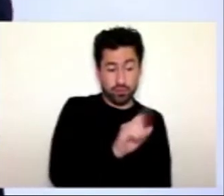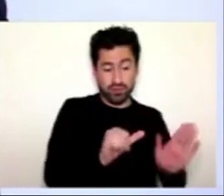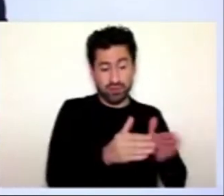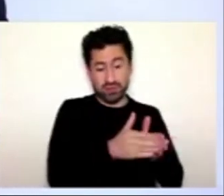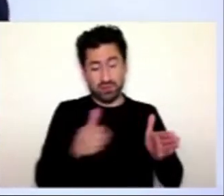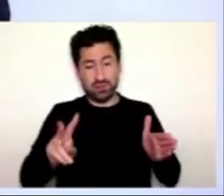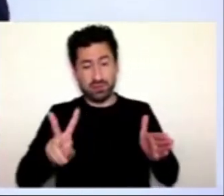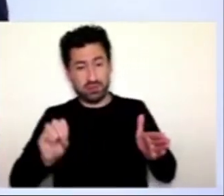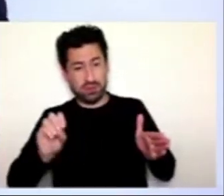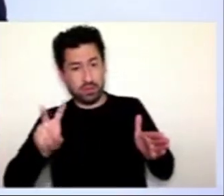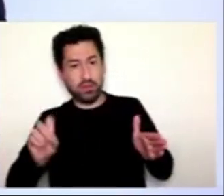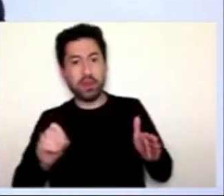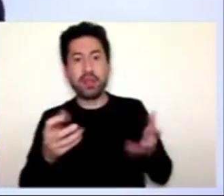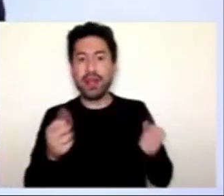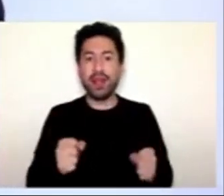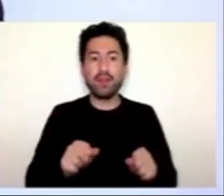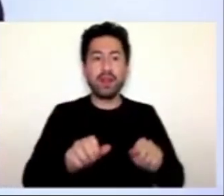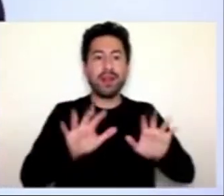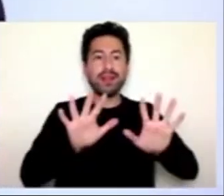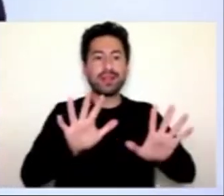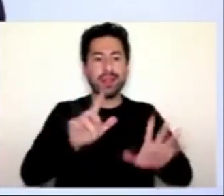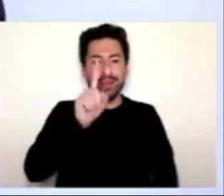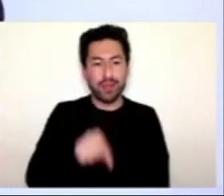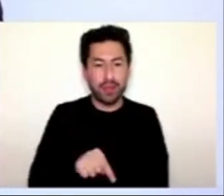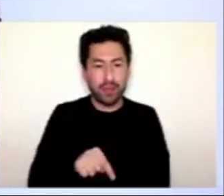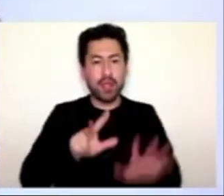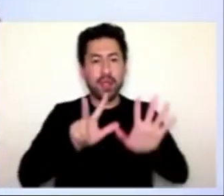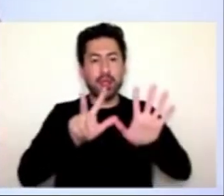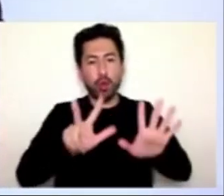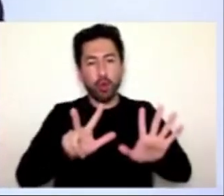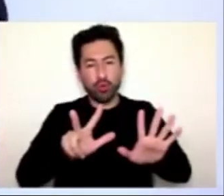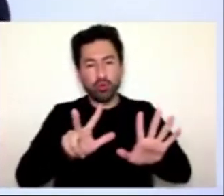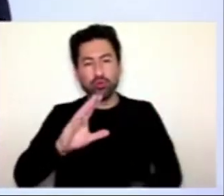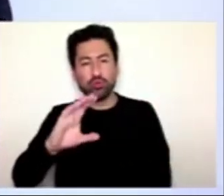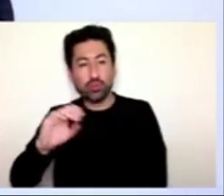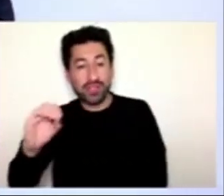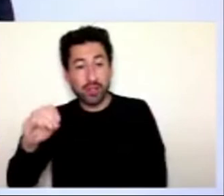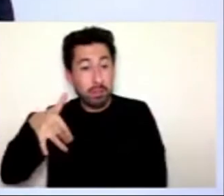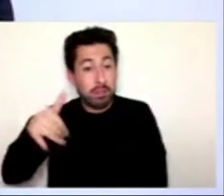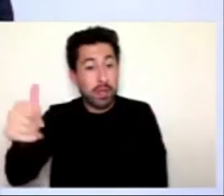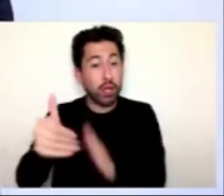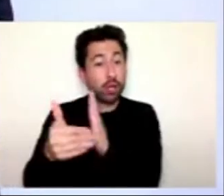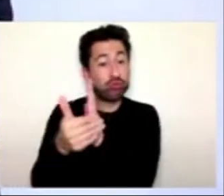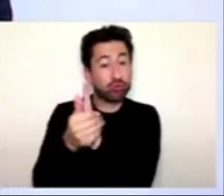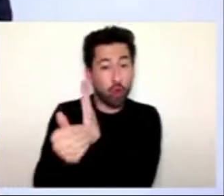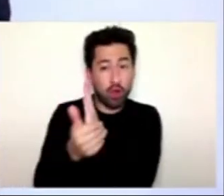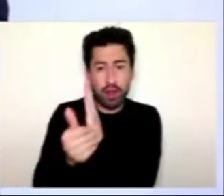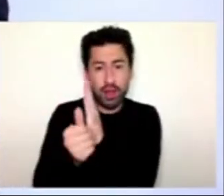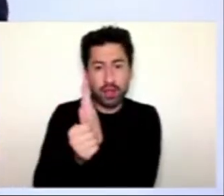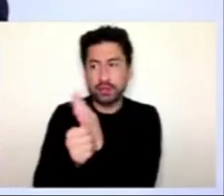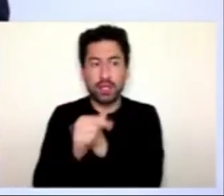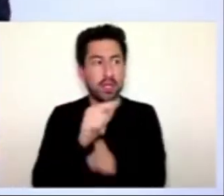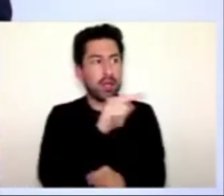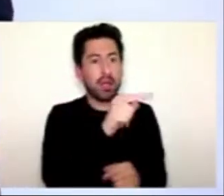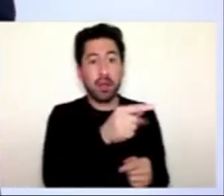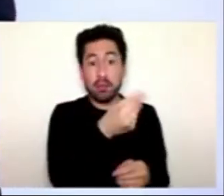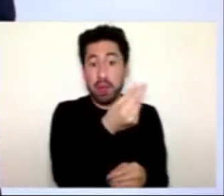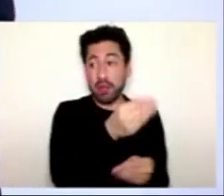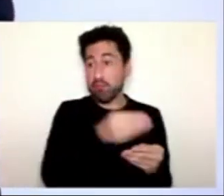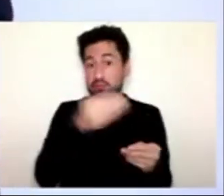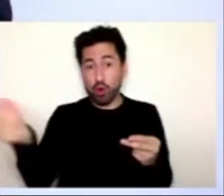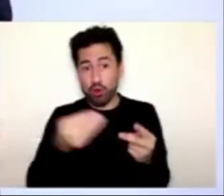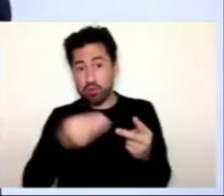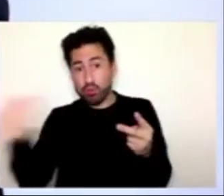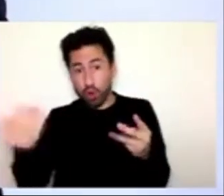.800 millones de dólares en adición a lo que da el Grupo BIEF, financiamiento directo de